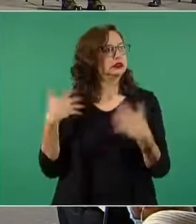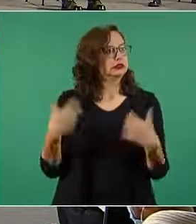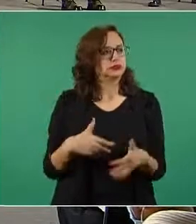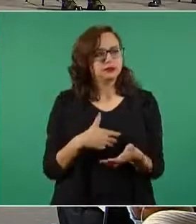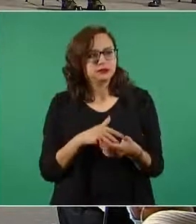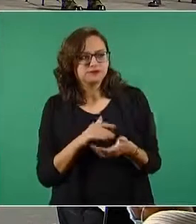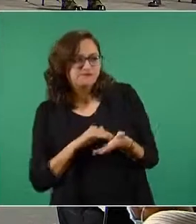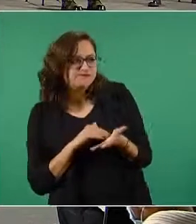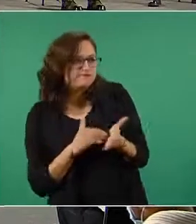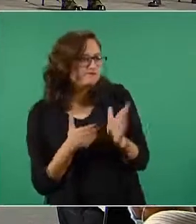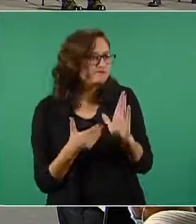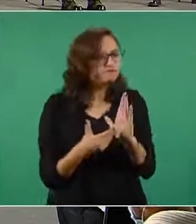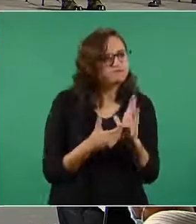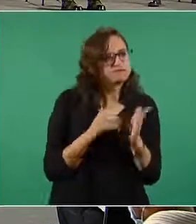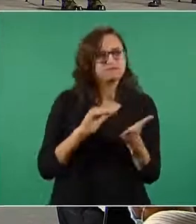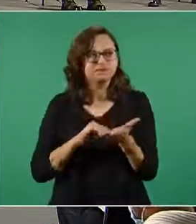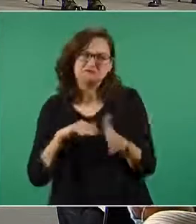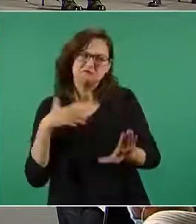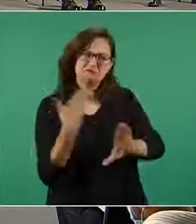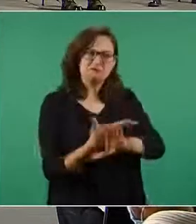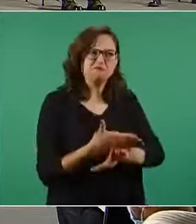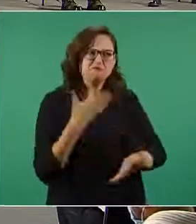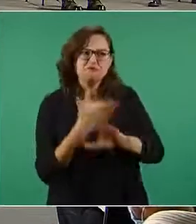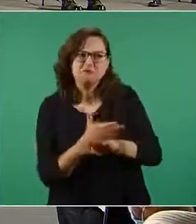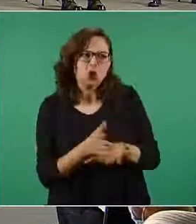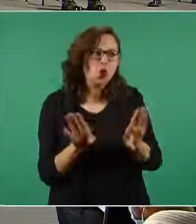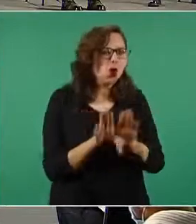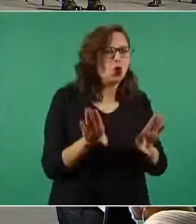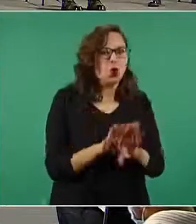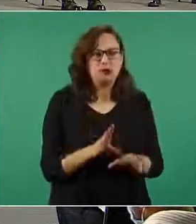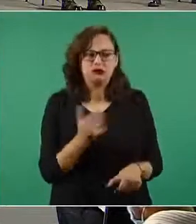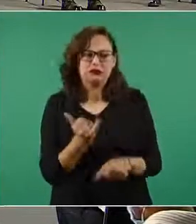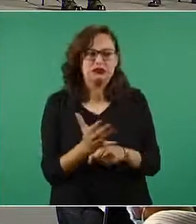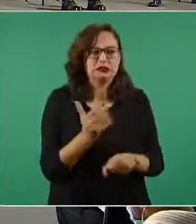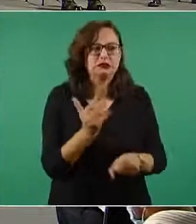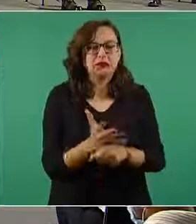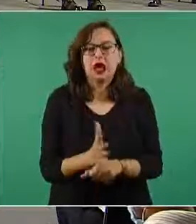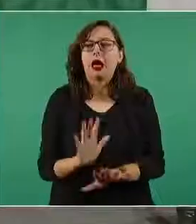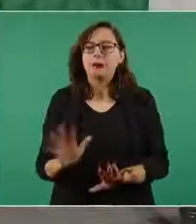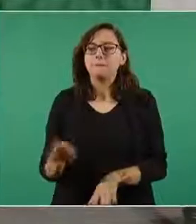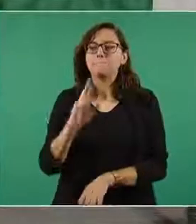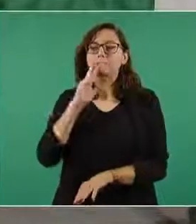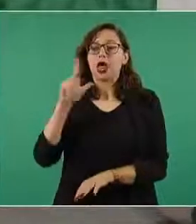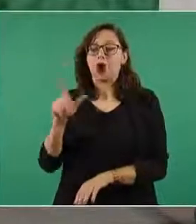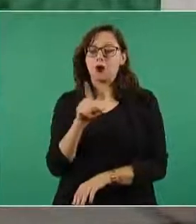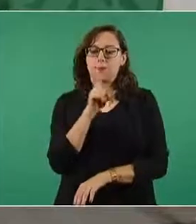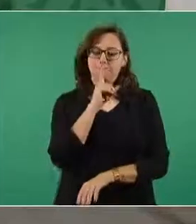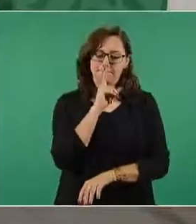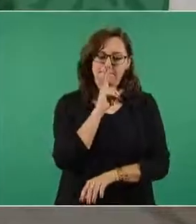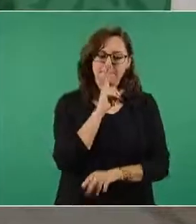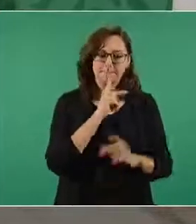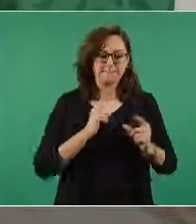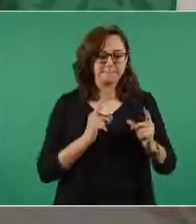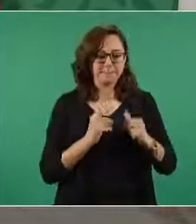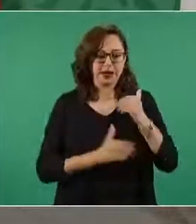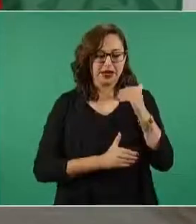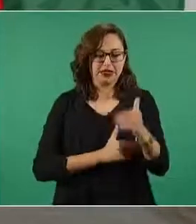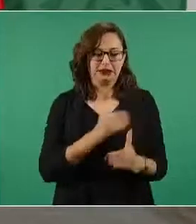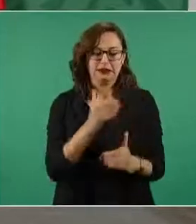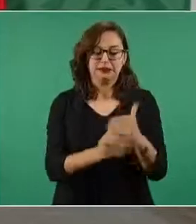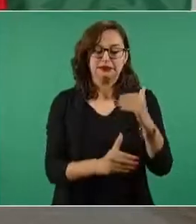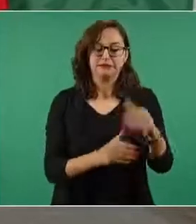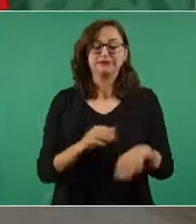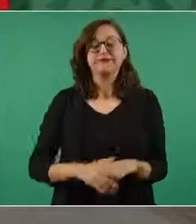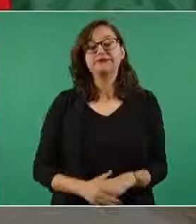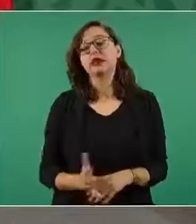motivos para obstaculizarnos pero hemos avanzado mucho yo me tengo que ir porque vamos a una